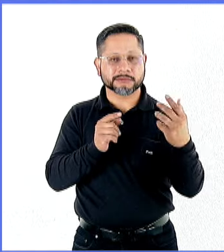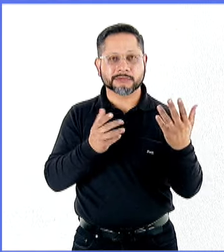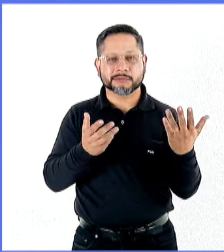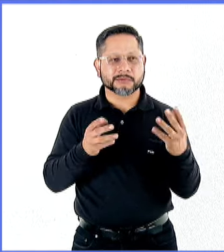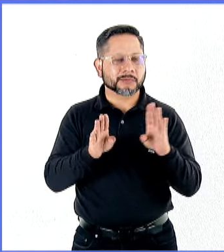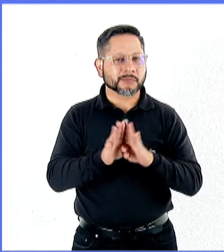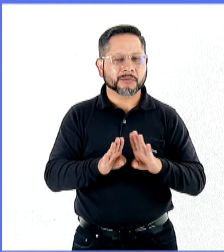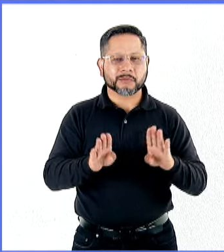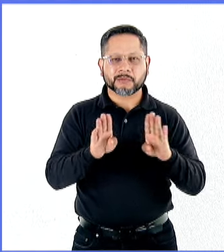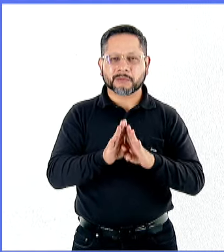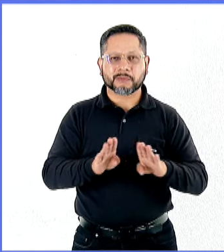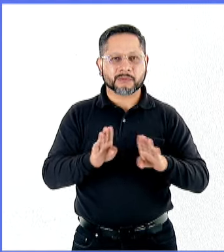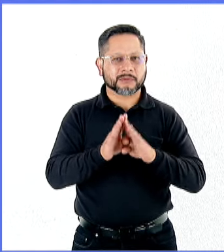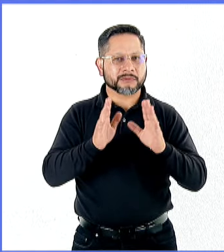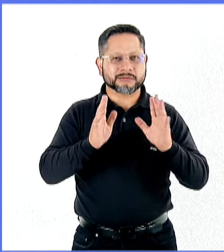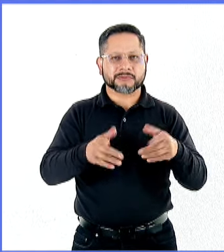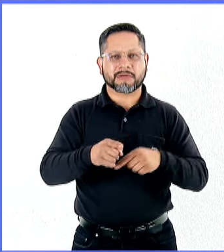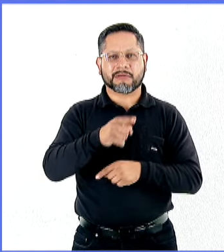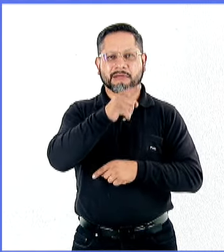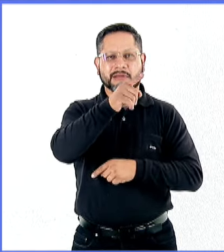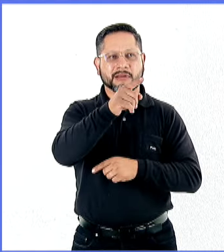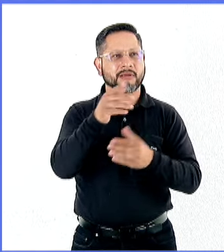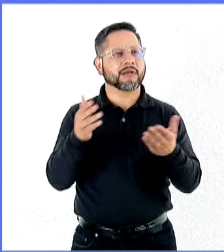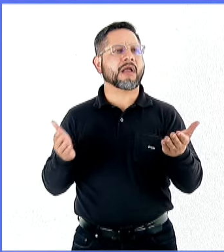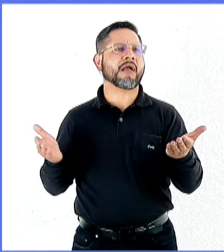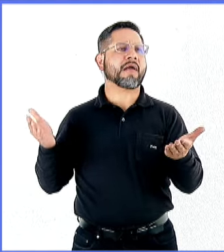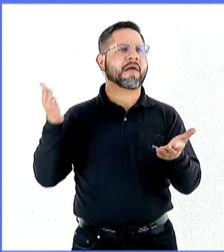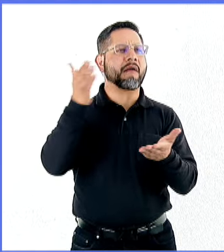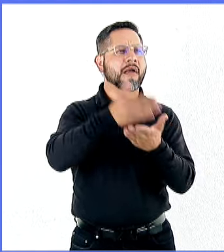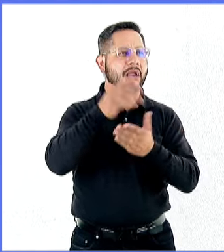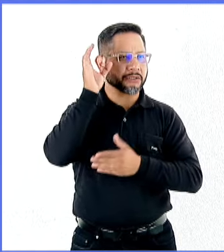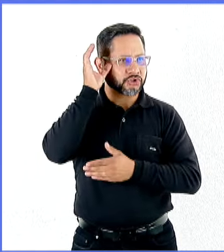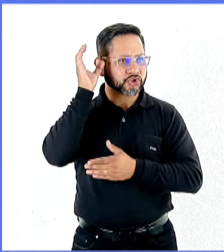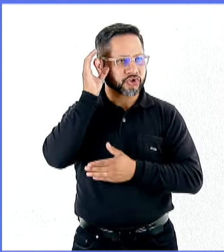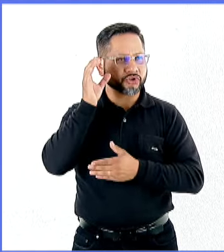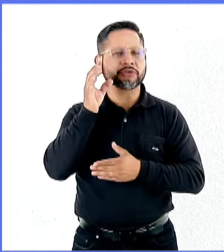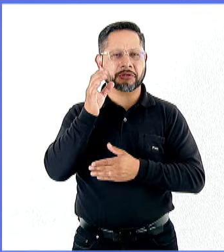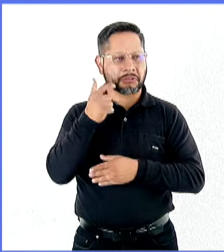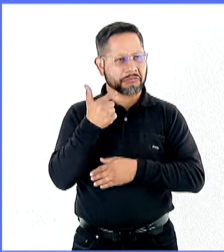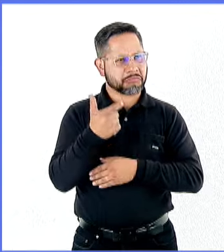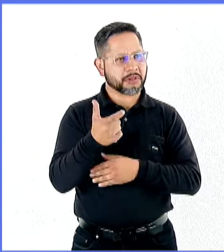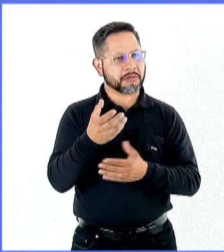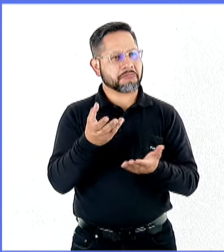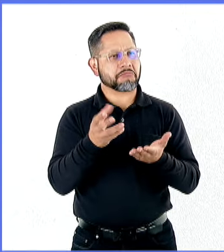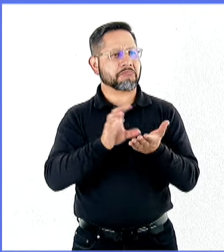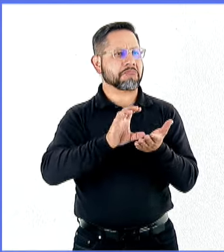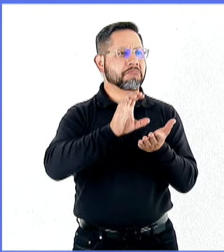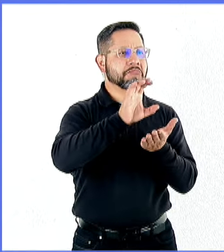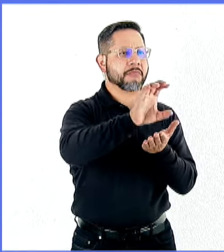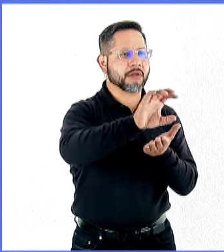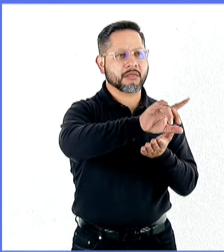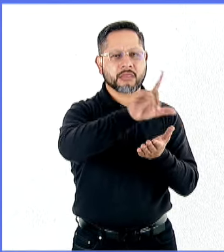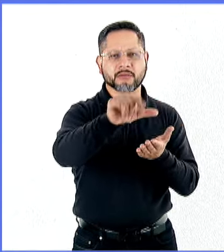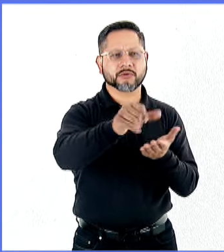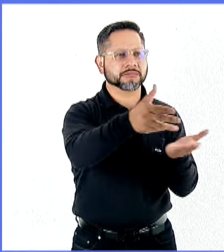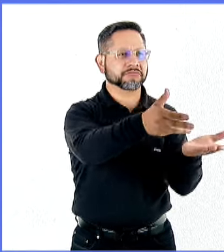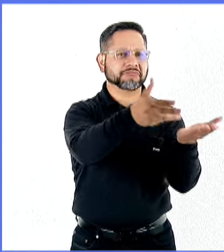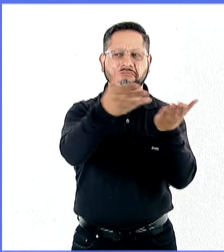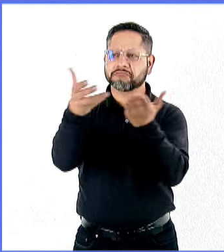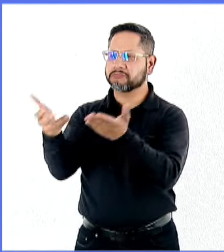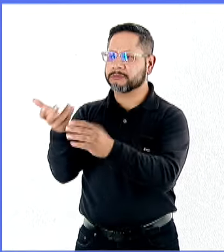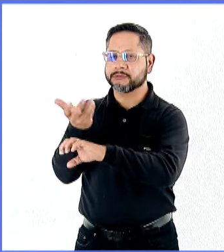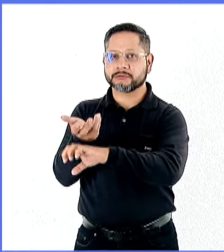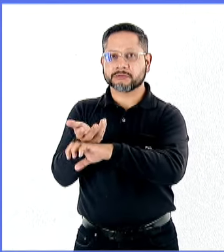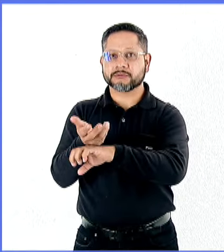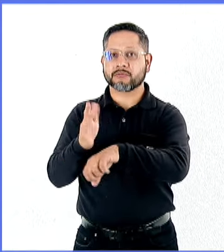ya los países o los inversionistas no irían a China a seguir invirtiendo para producir allá y llevarlo a Estados Unidos, justamente porque Estados